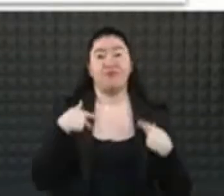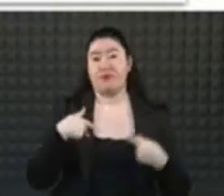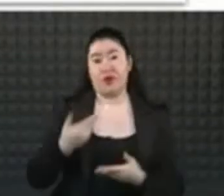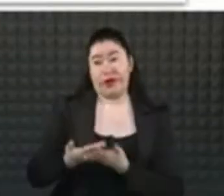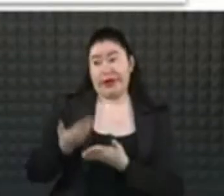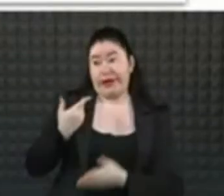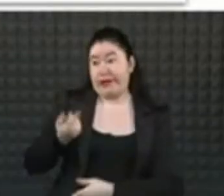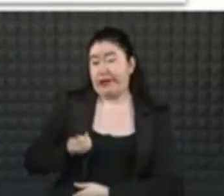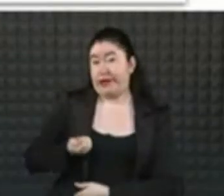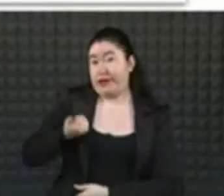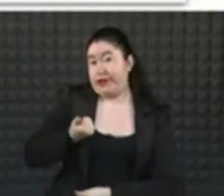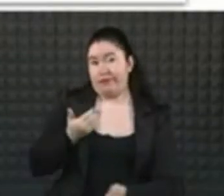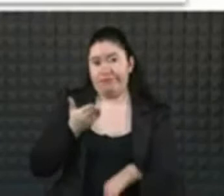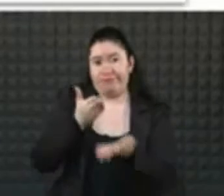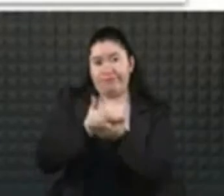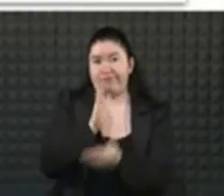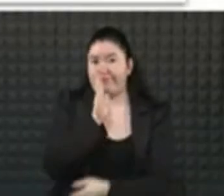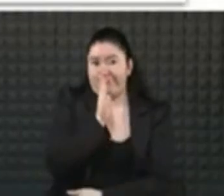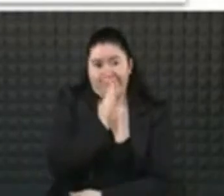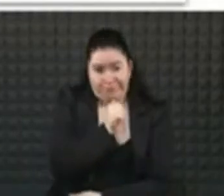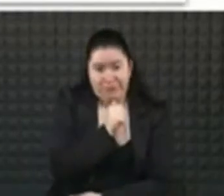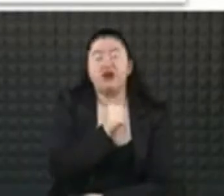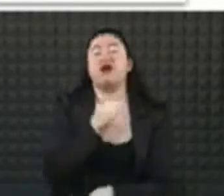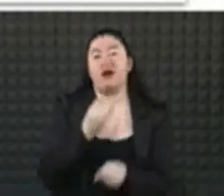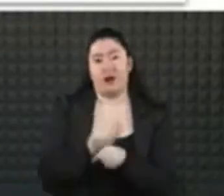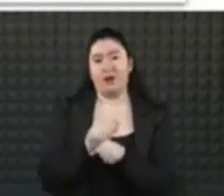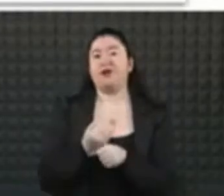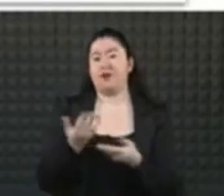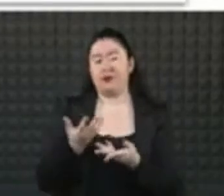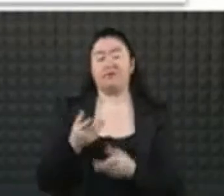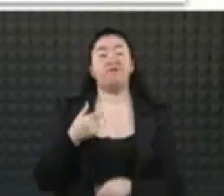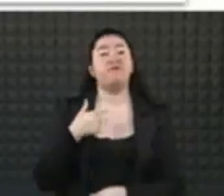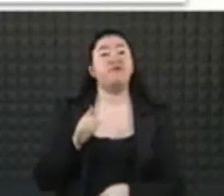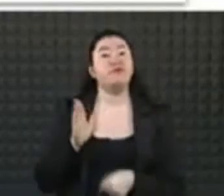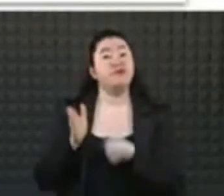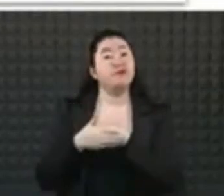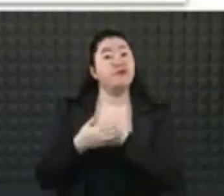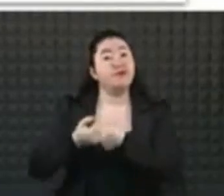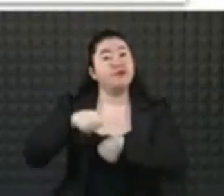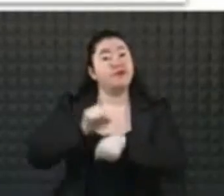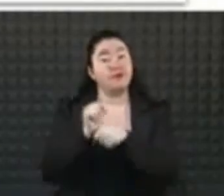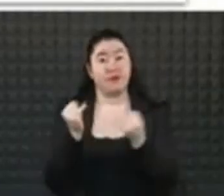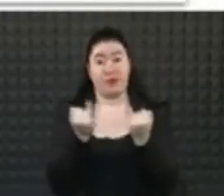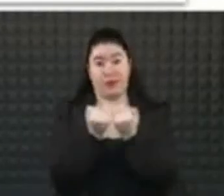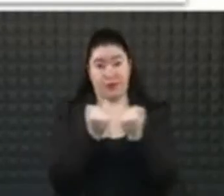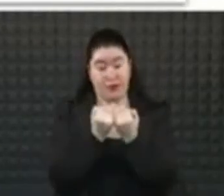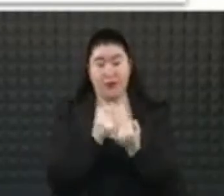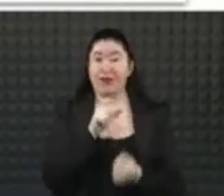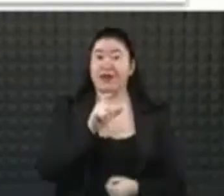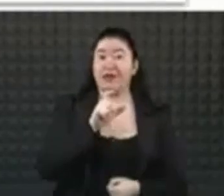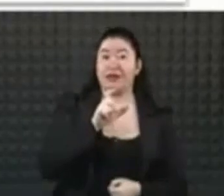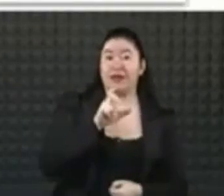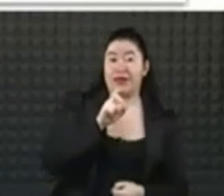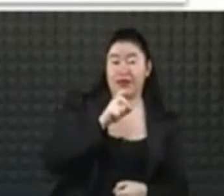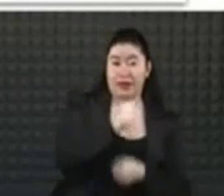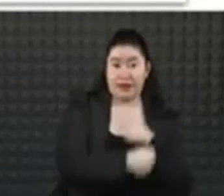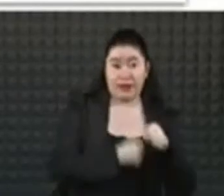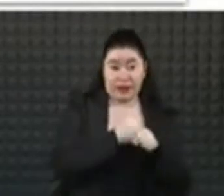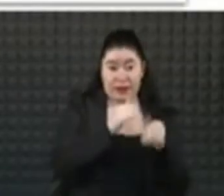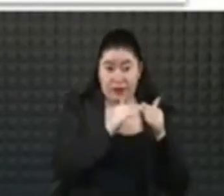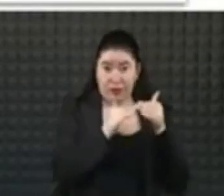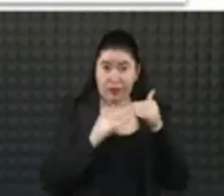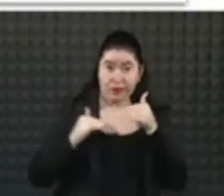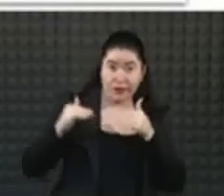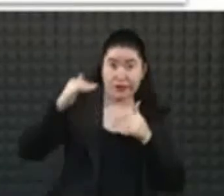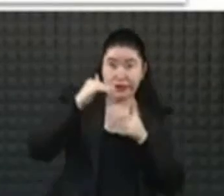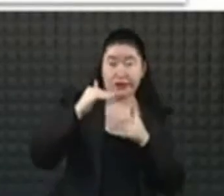dosis. Y la siguiente semana vamos a continuar con la posibilidad de que cualquier persona de más de 30 años que no pudo acudir a su primera dosis, acuda